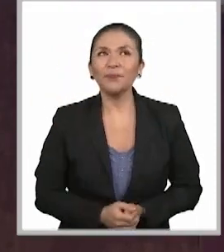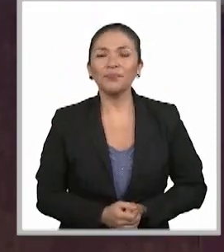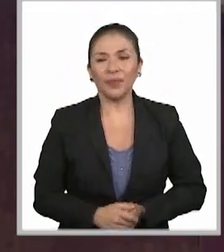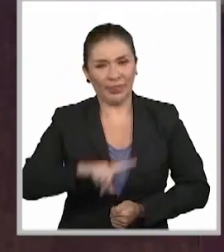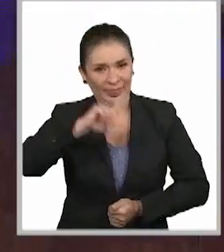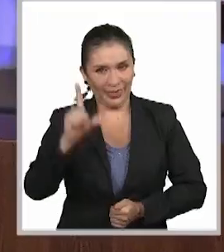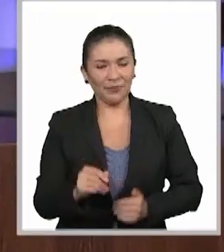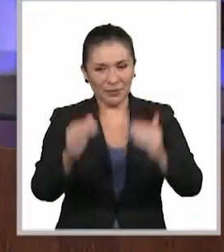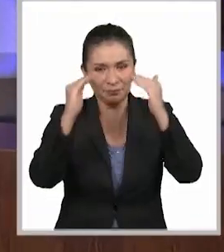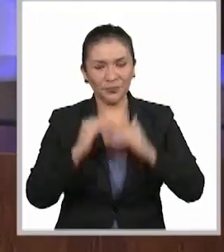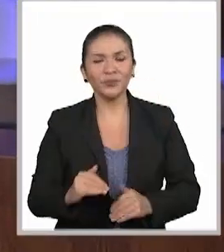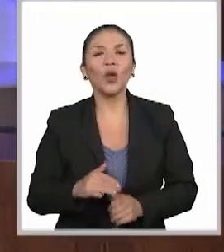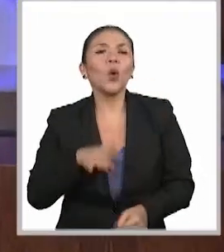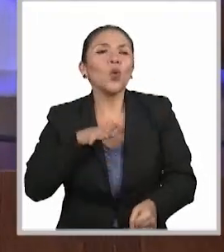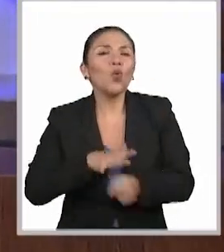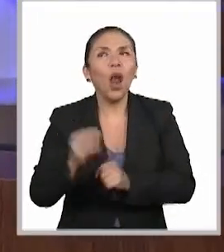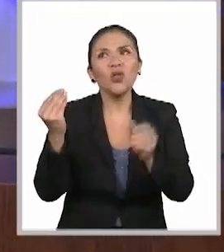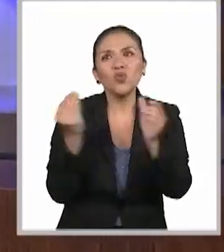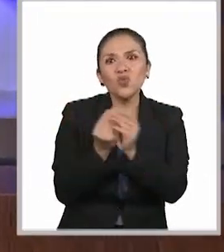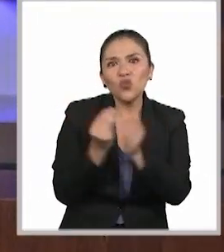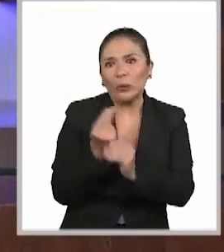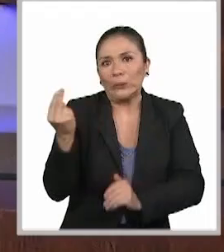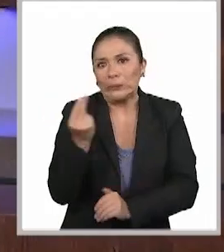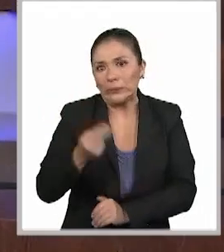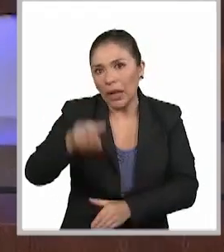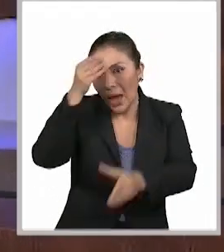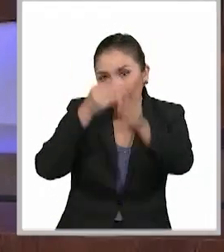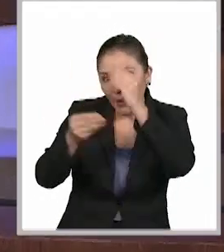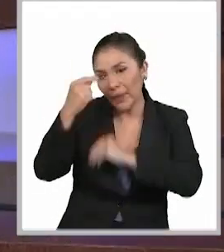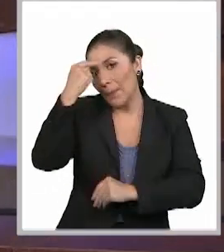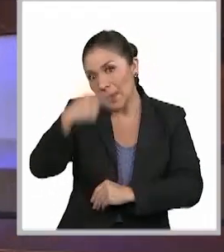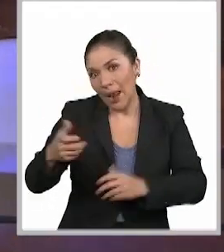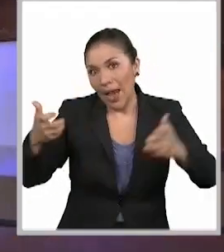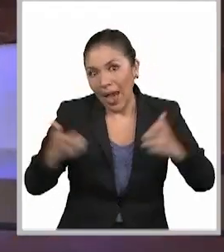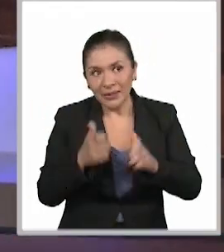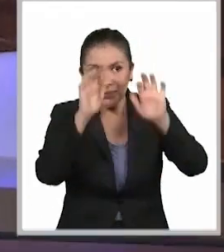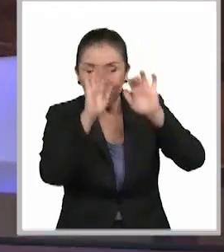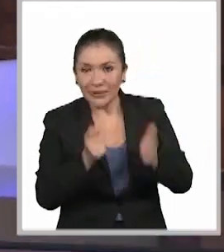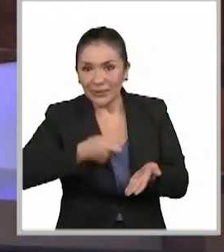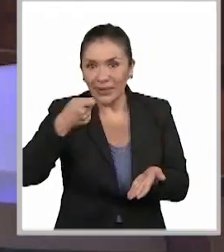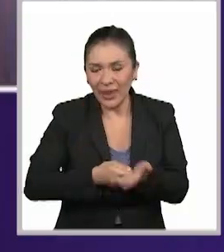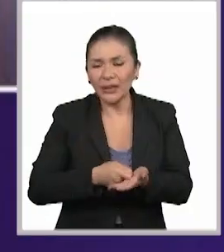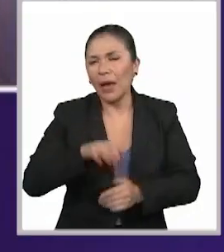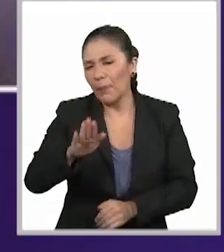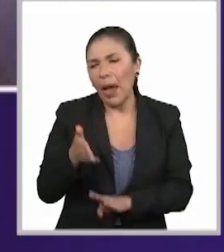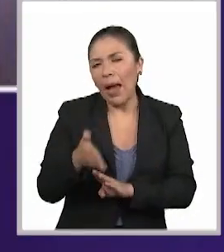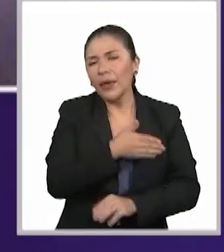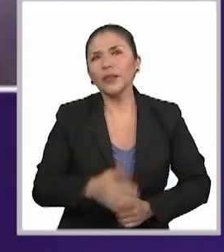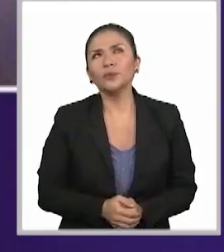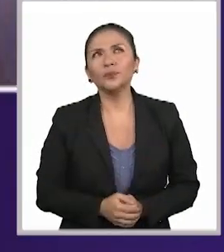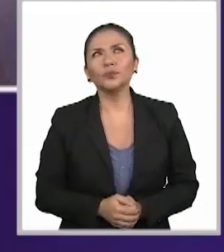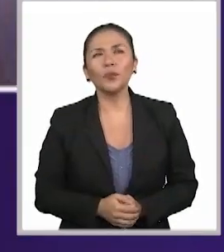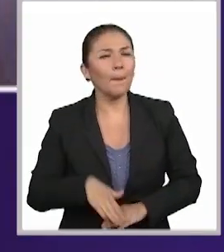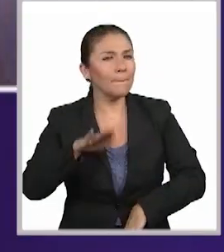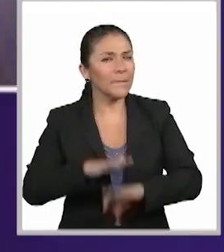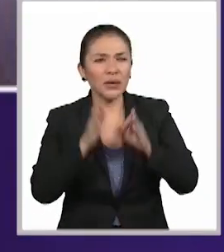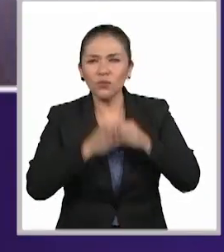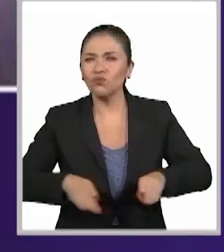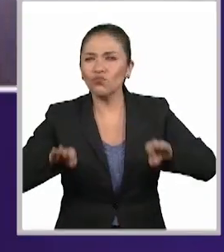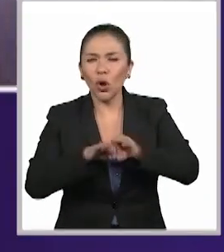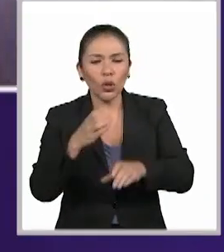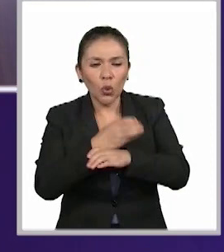y antes de pasar a qué capacitación se tiene precisamente para la realización, ¿qué elementos son los